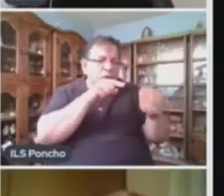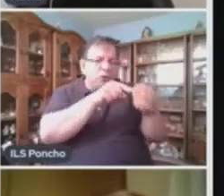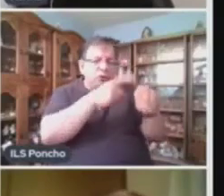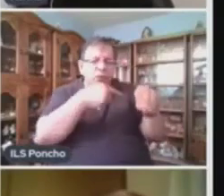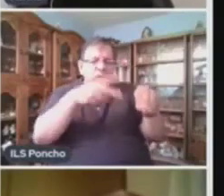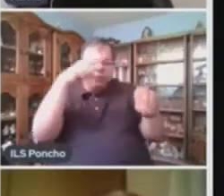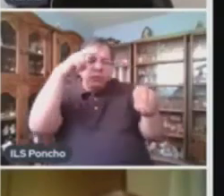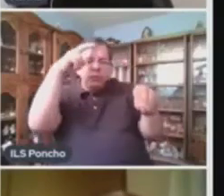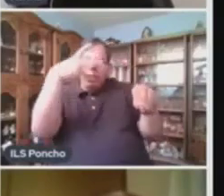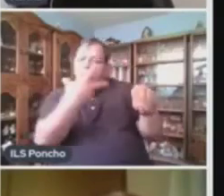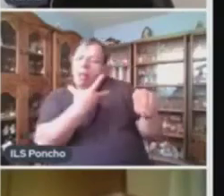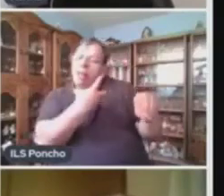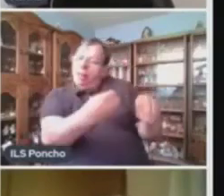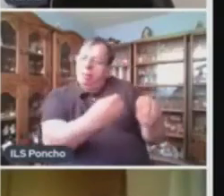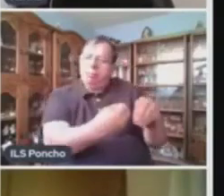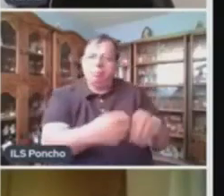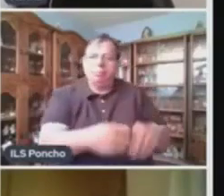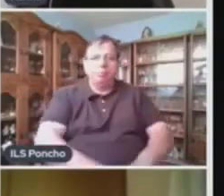sueño